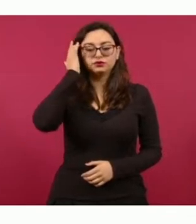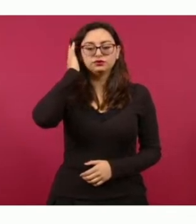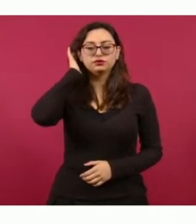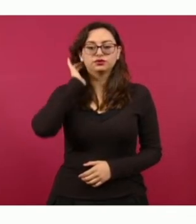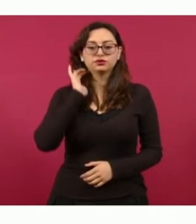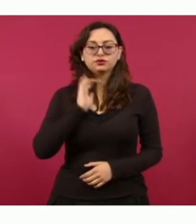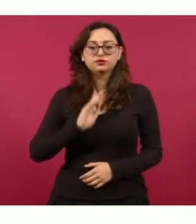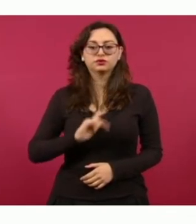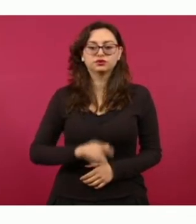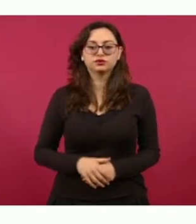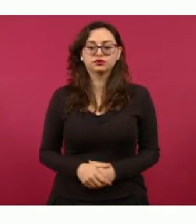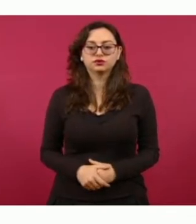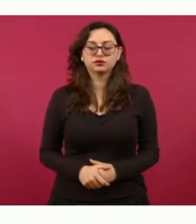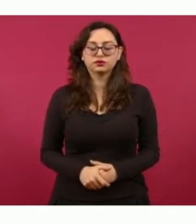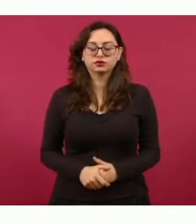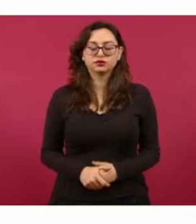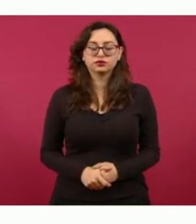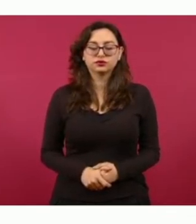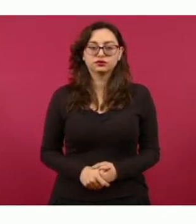contestándote a ti,